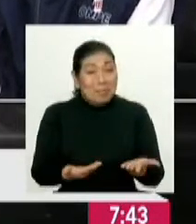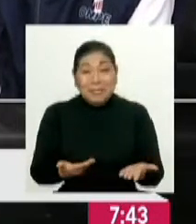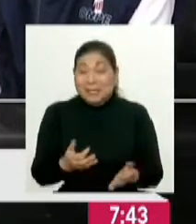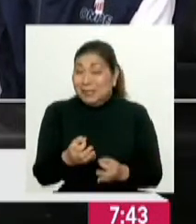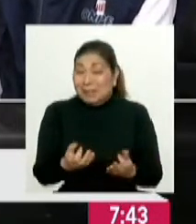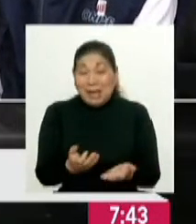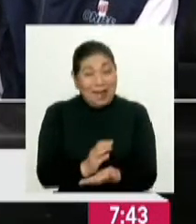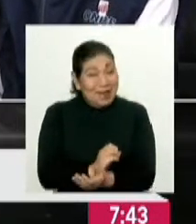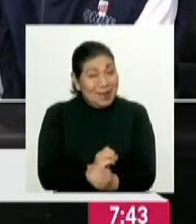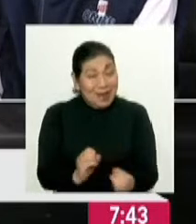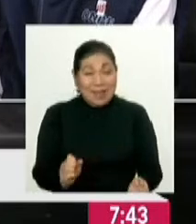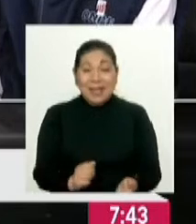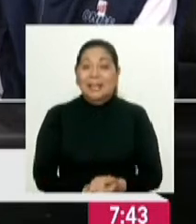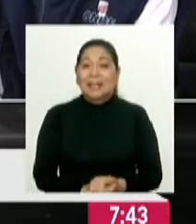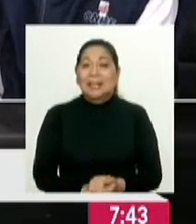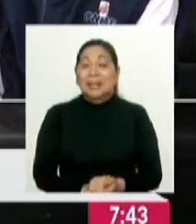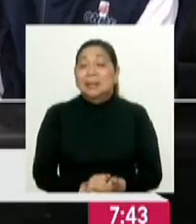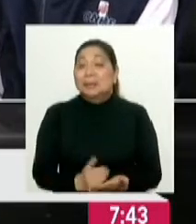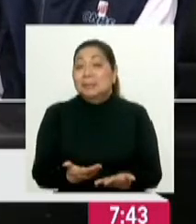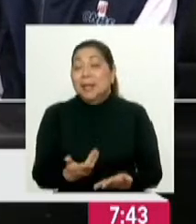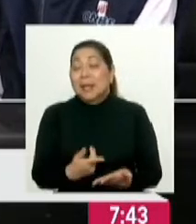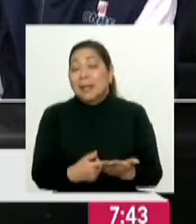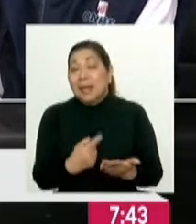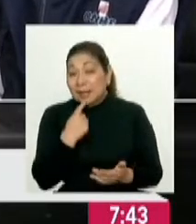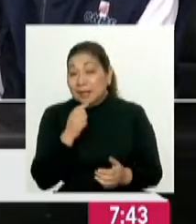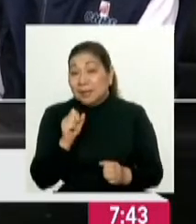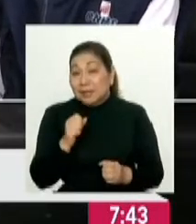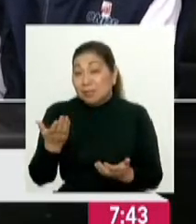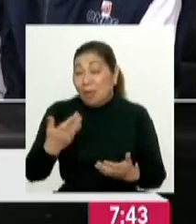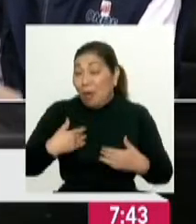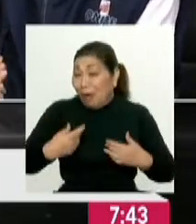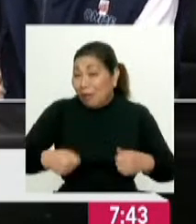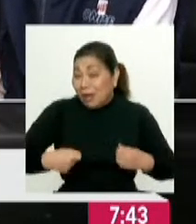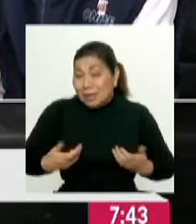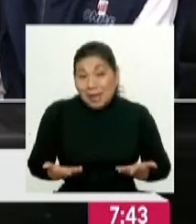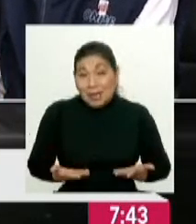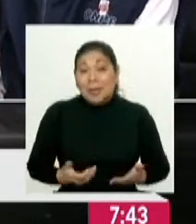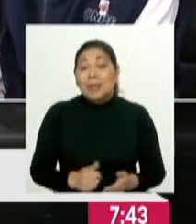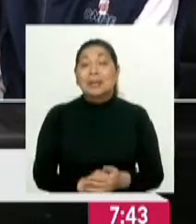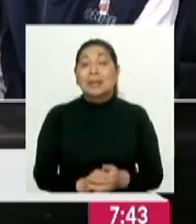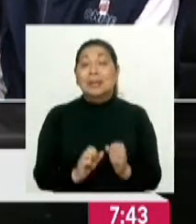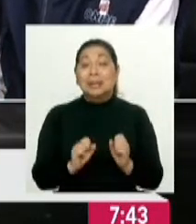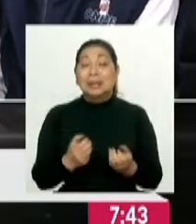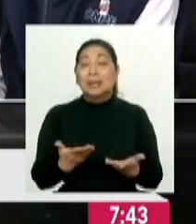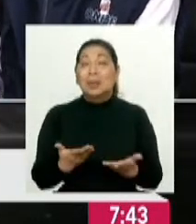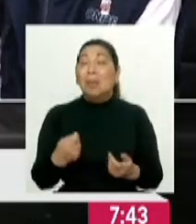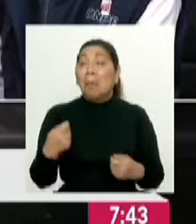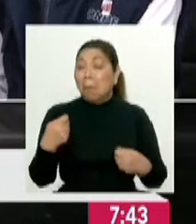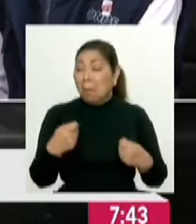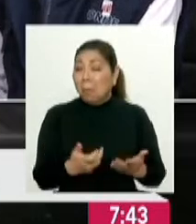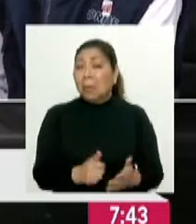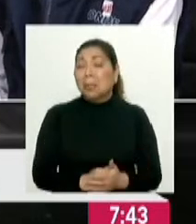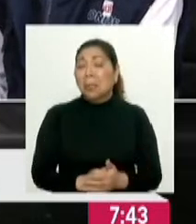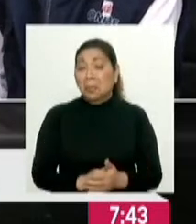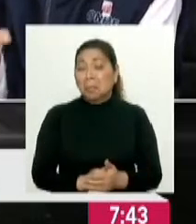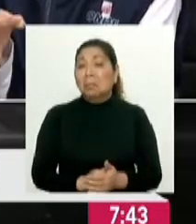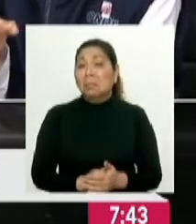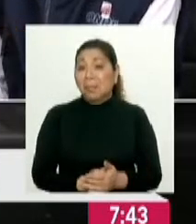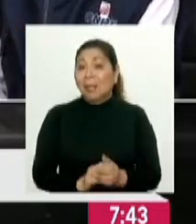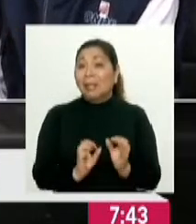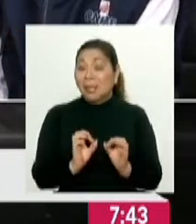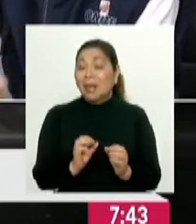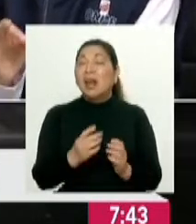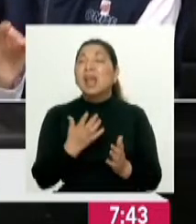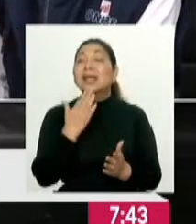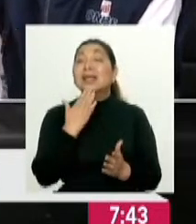sustente. Que declaremos lo que consideramos que hemos gastado. Si es un aporte, tiene que